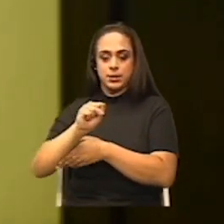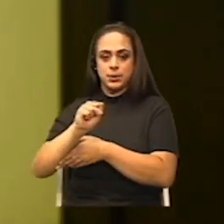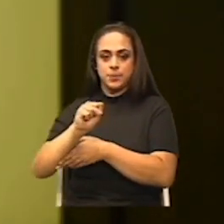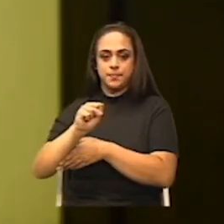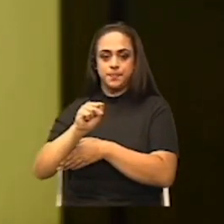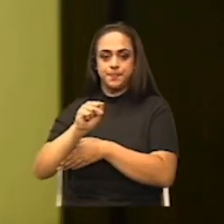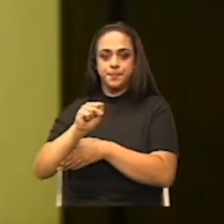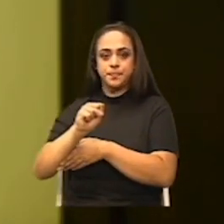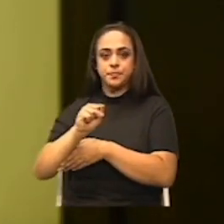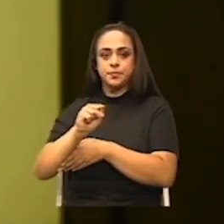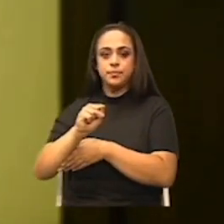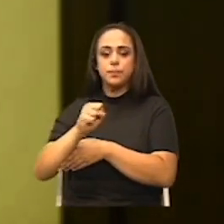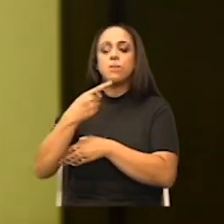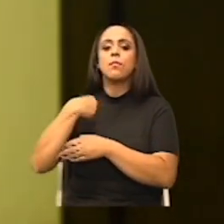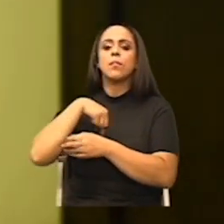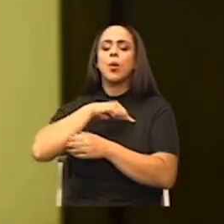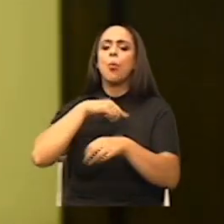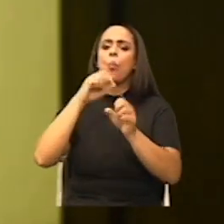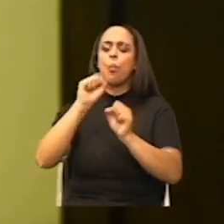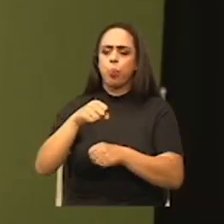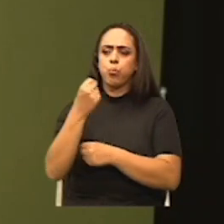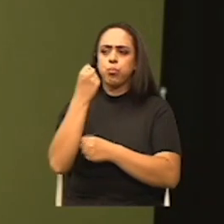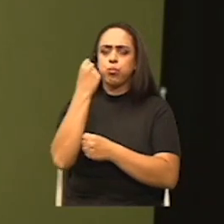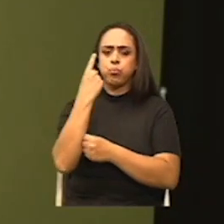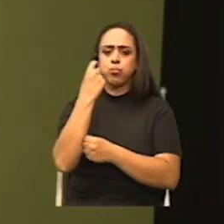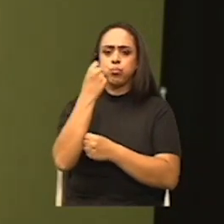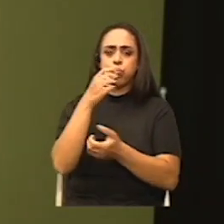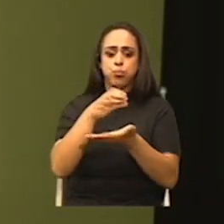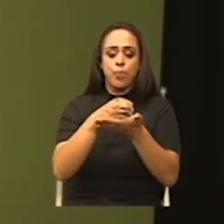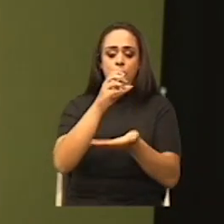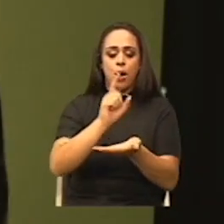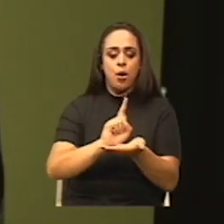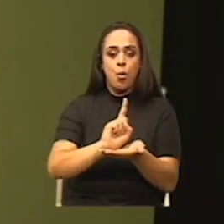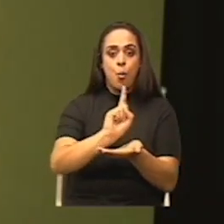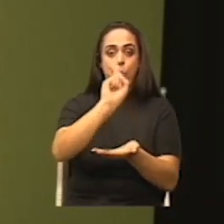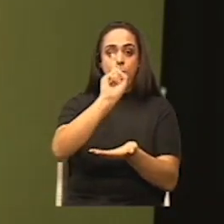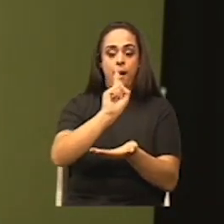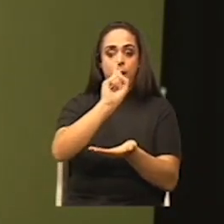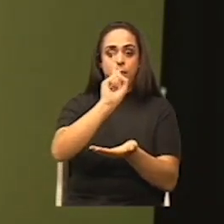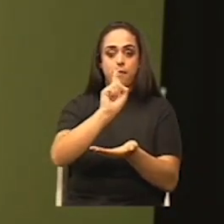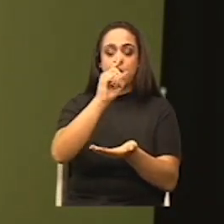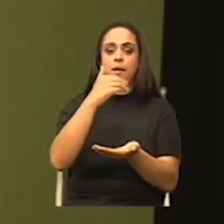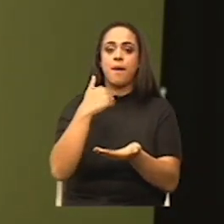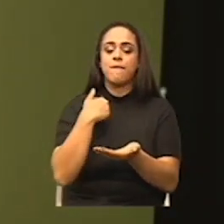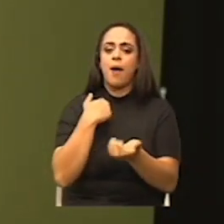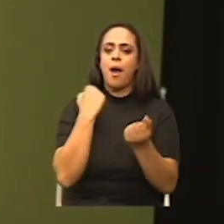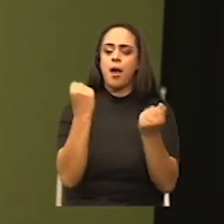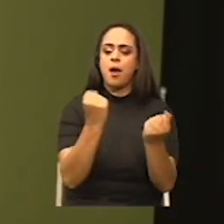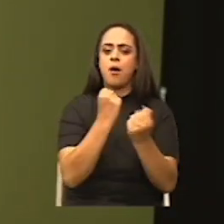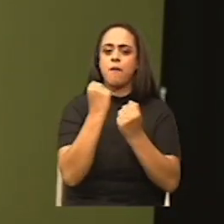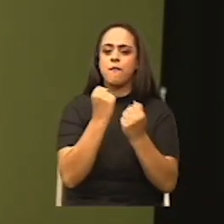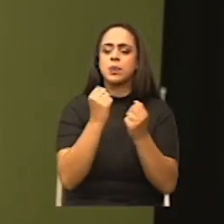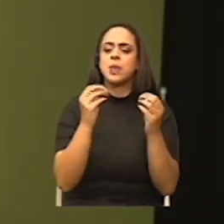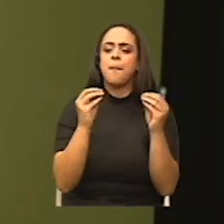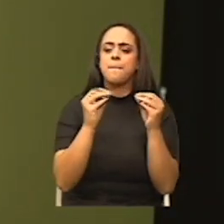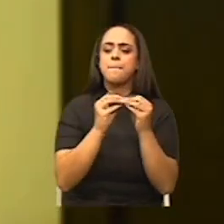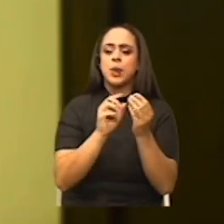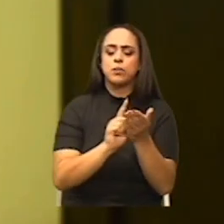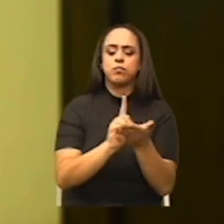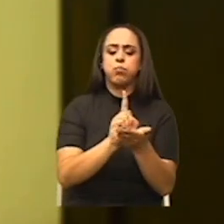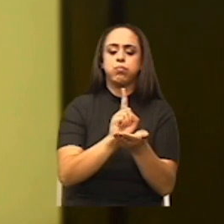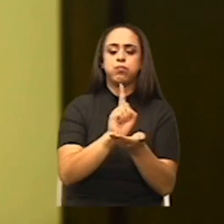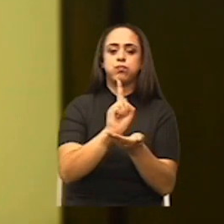en este caso, cuando el gotero está en la parte superior, hay una fuerza de empuje mayor al peso del gotero.